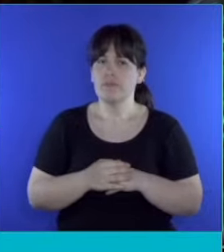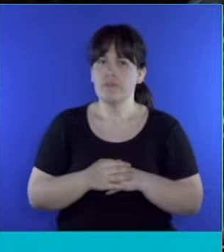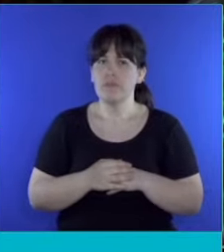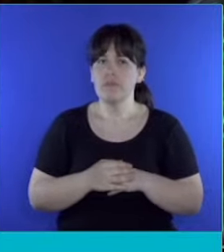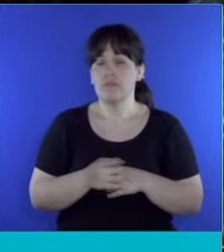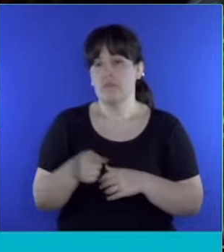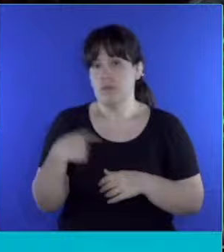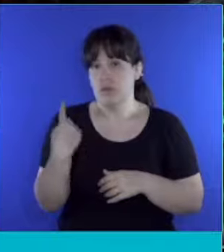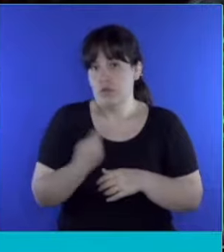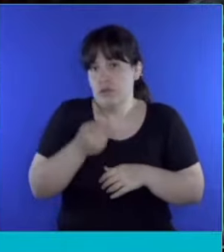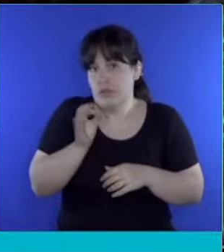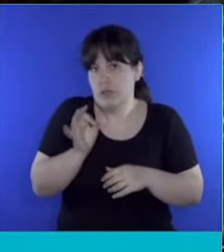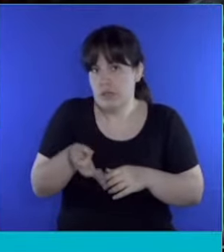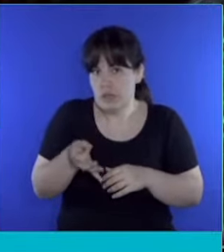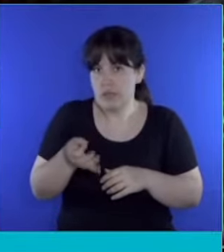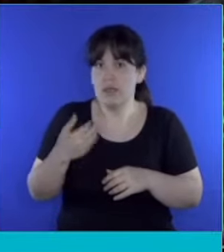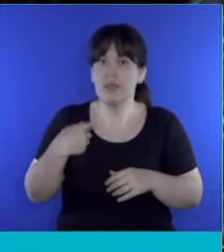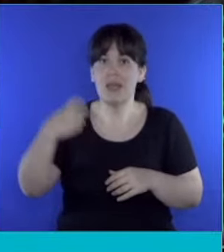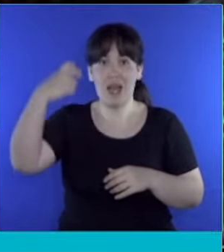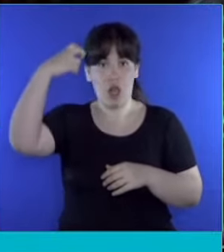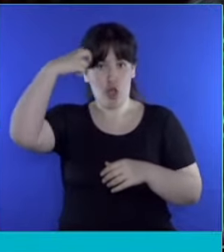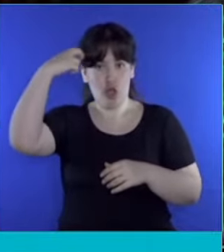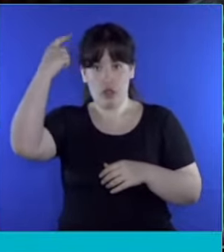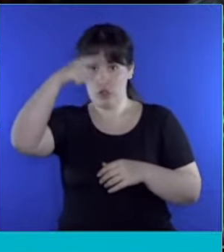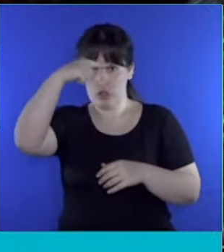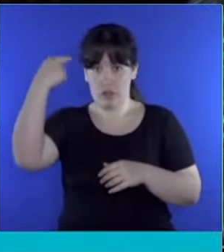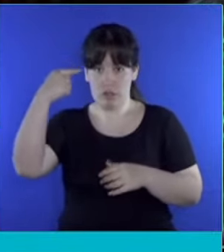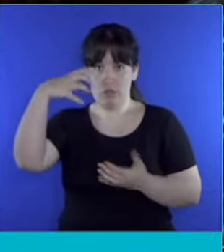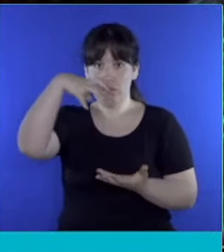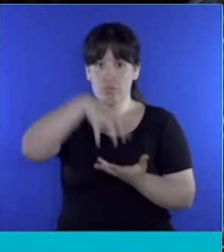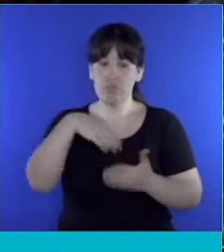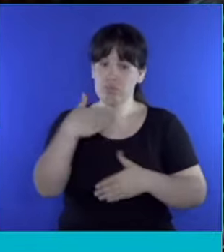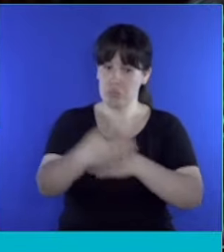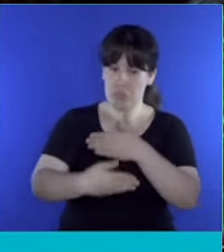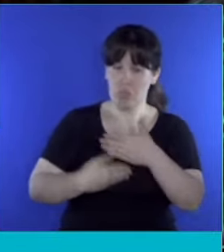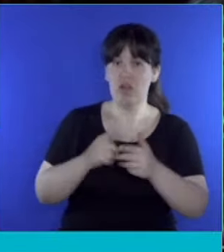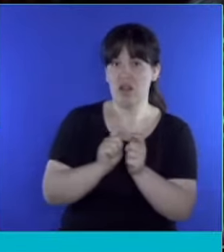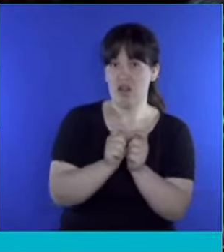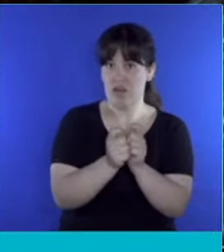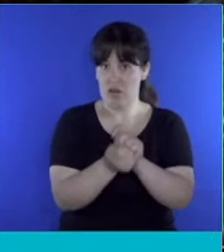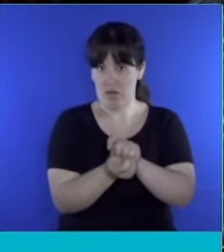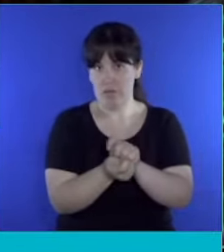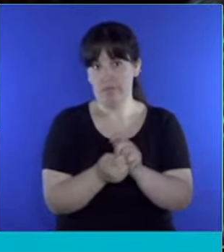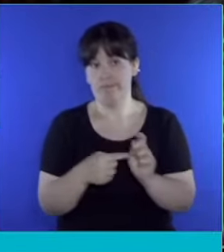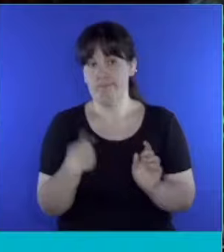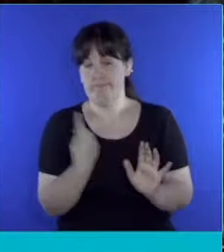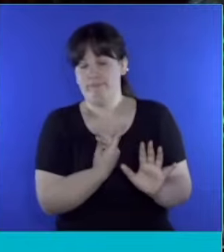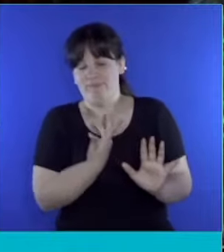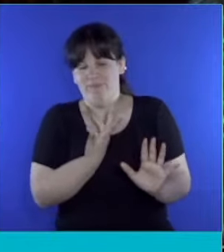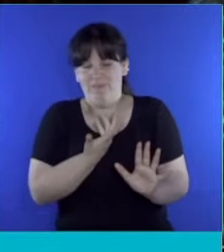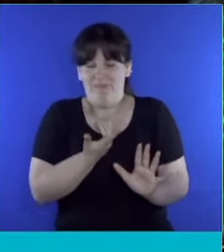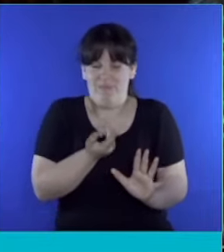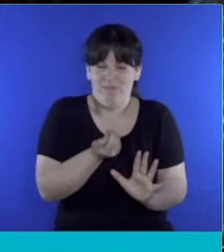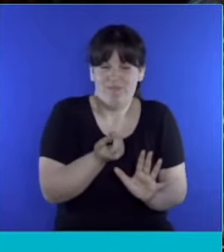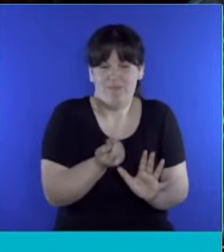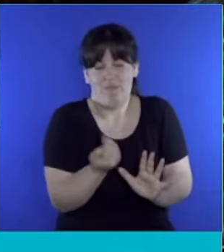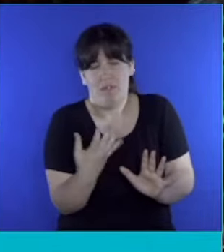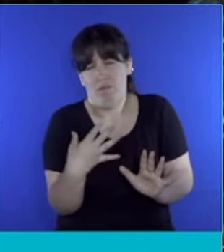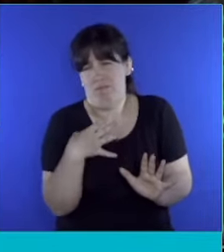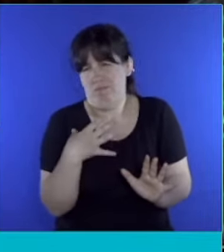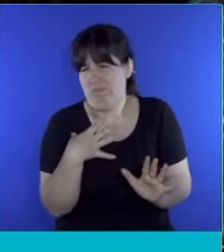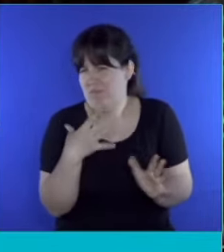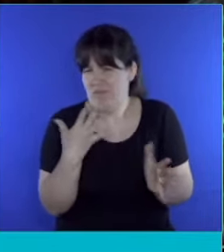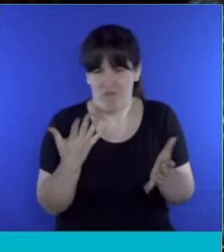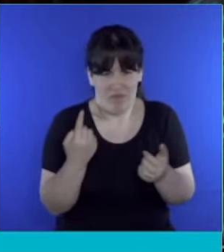Como sabemos, el Congreso de la Nación avanzó con una reforma, a nuestro juicio muy precaria, muy incompleta,